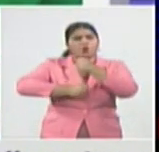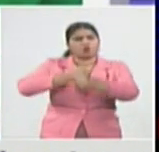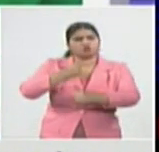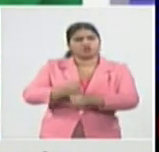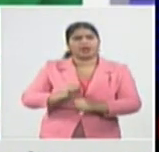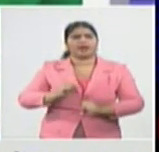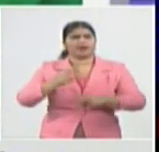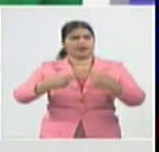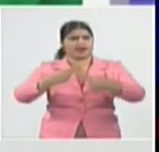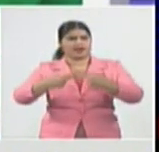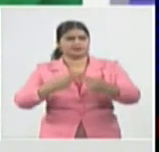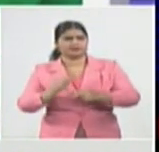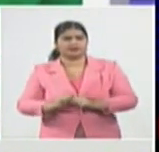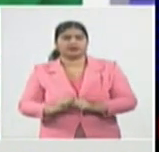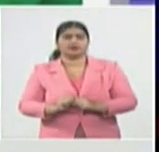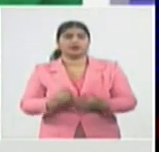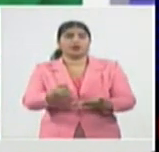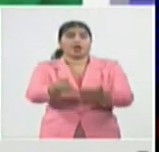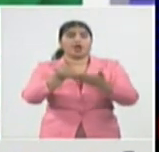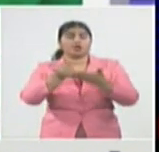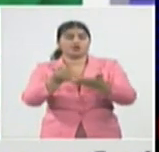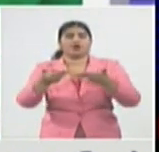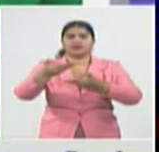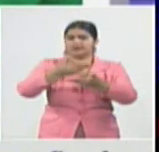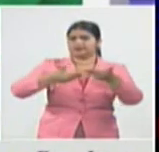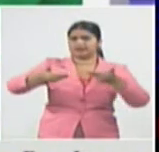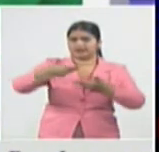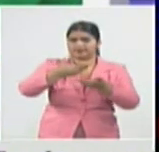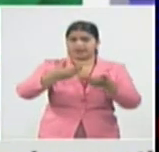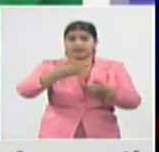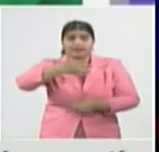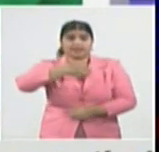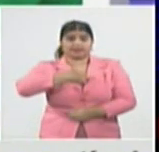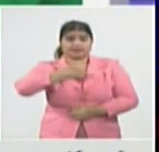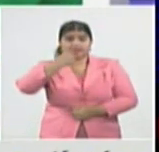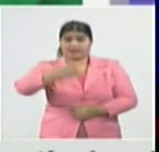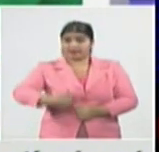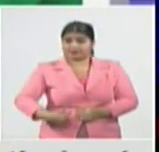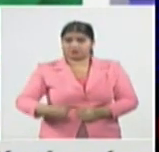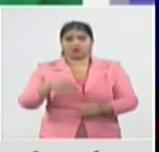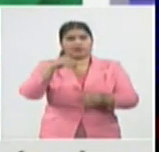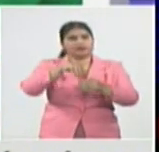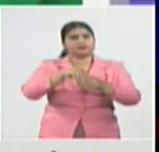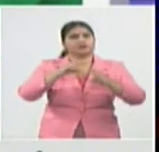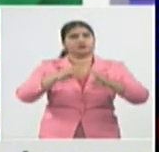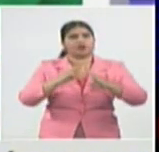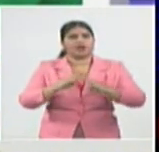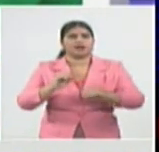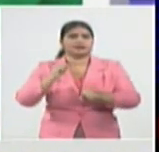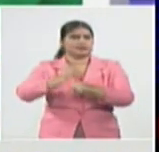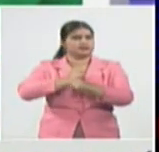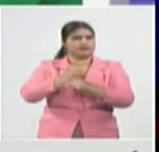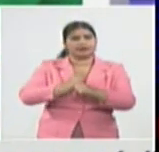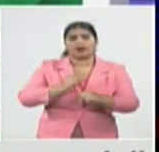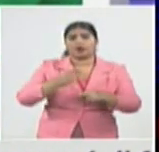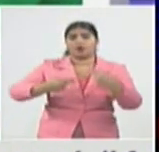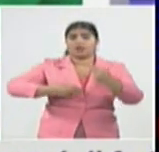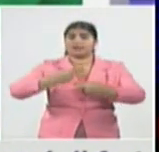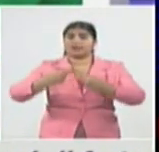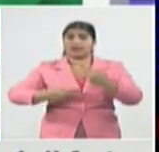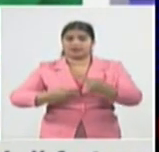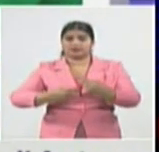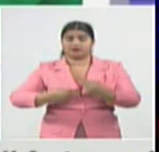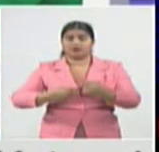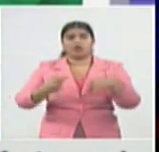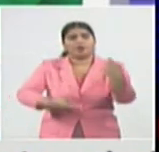conjuntos de recursos humanos con que cuentan las personas con que cuentan las familias para el afrontamiento de la situación actual